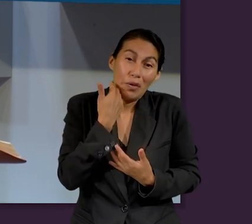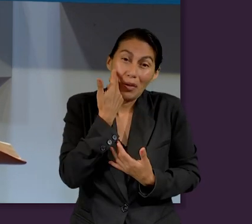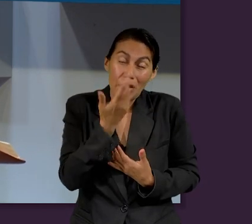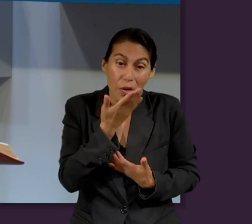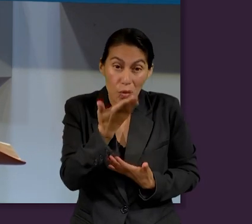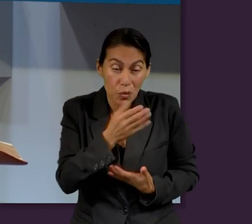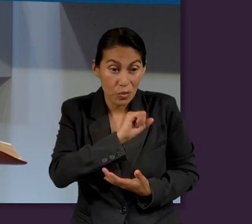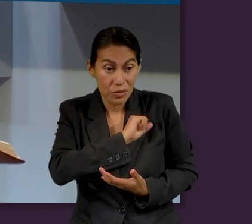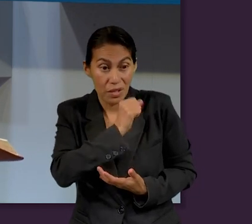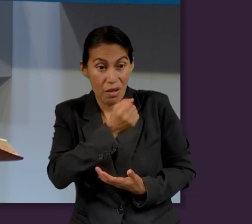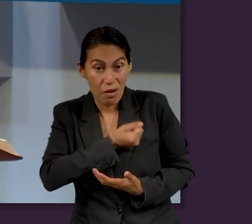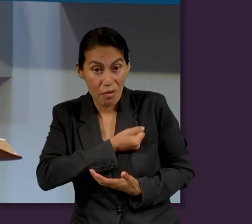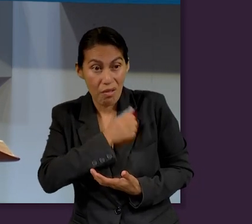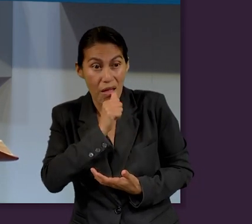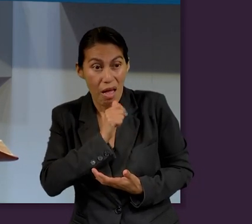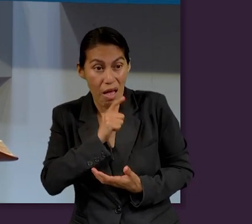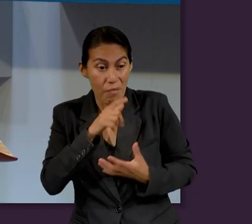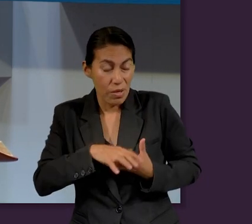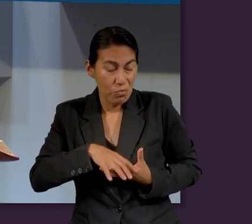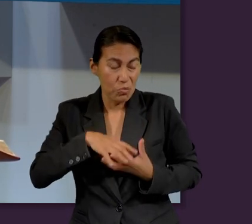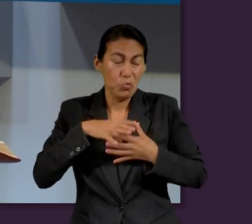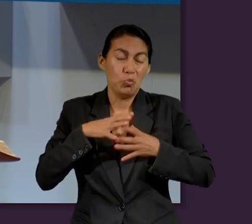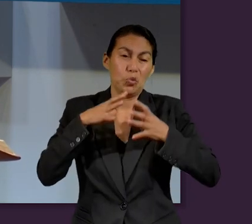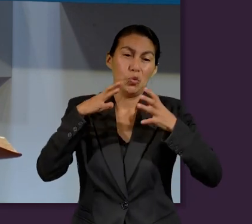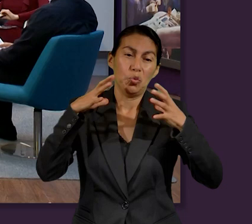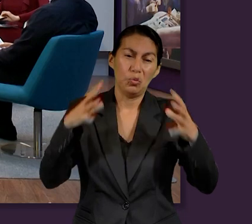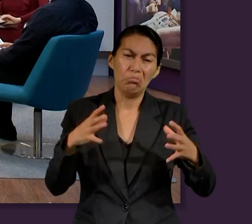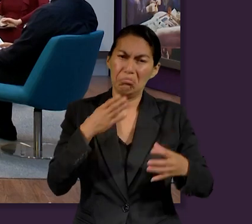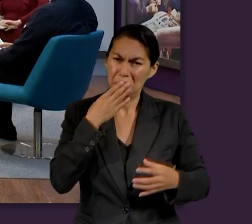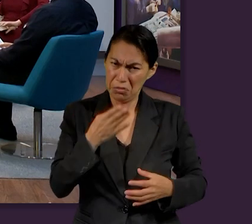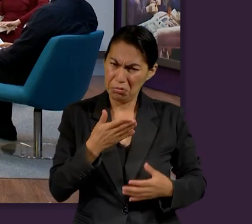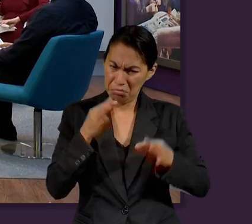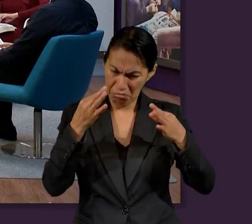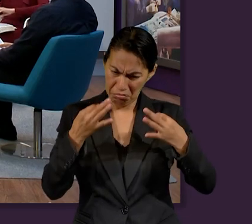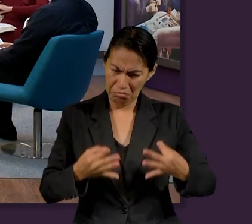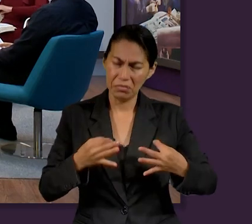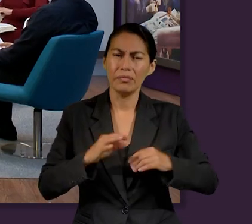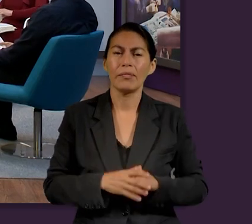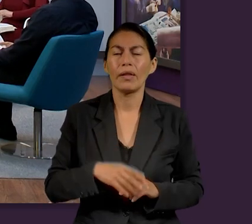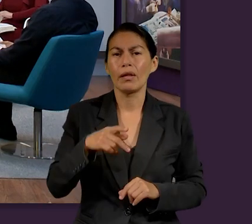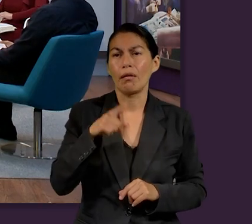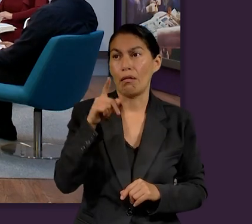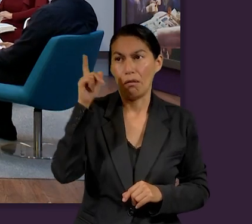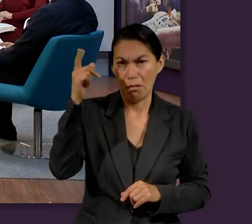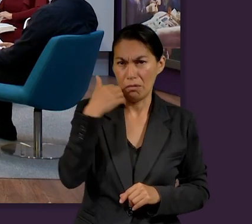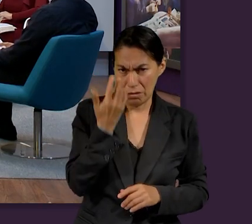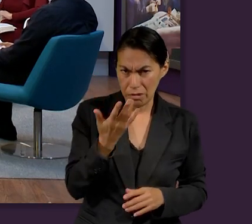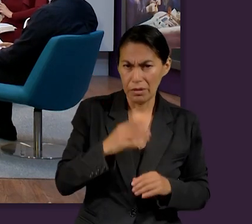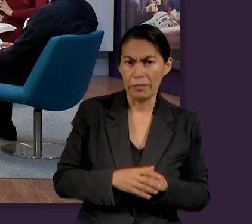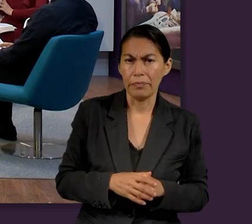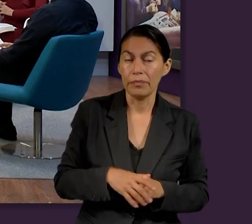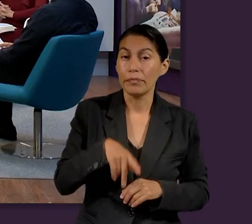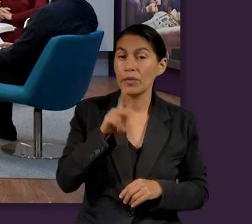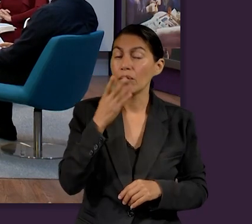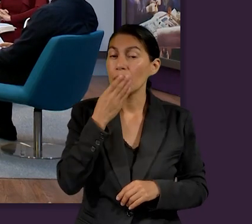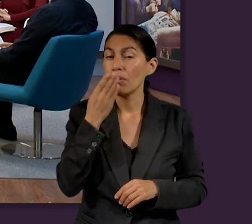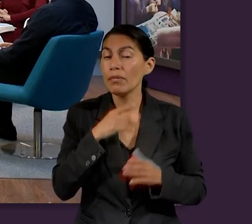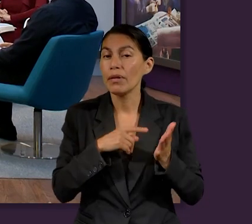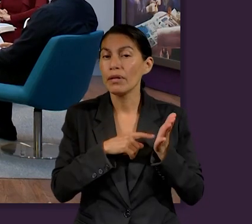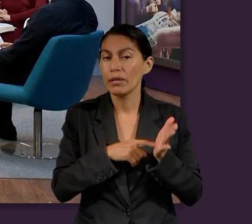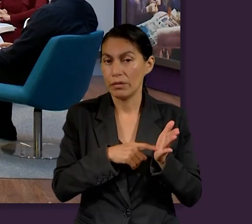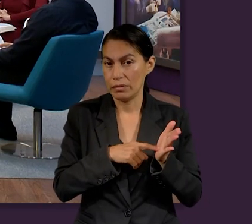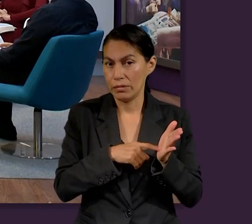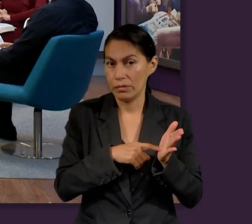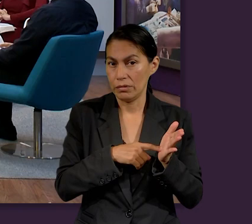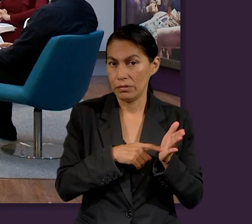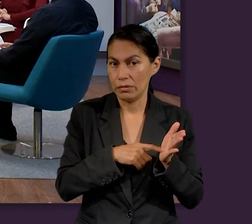en salud, como prospera tu alma. Es decir, Dios no está peleado con la prosperidad. Y la palabra del Señor nos dice cómo es que debemos